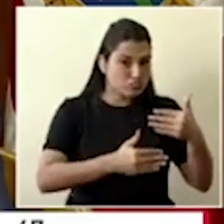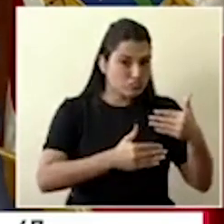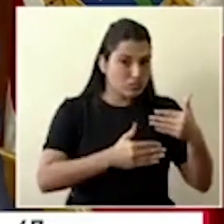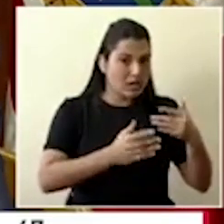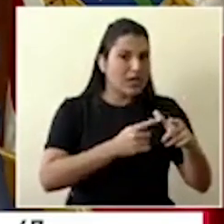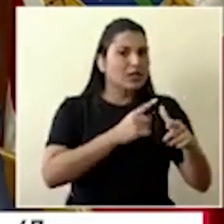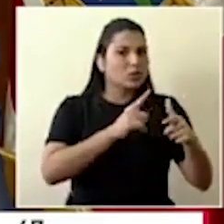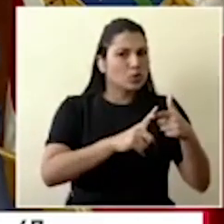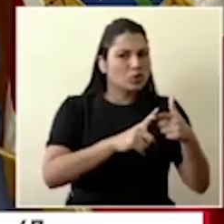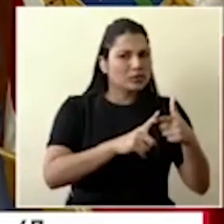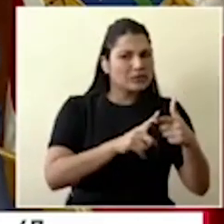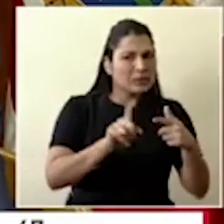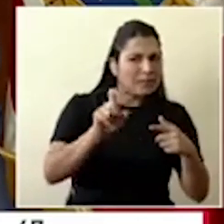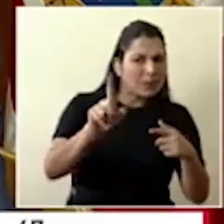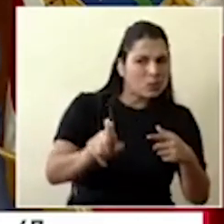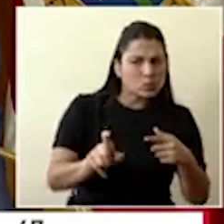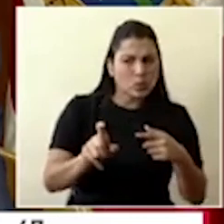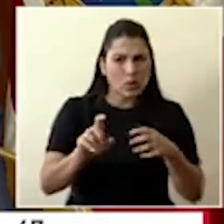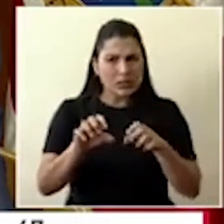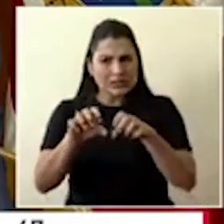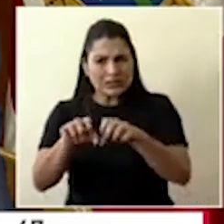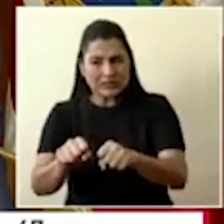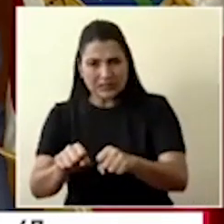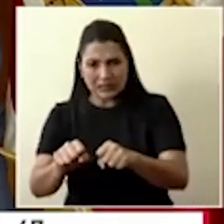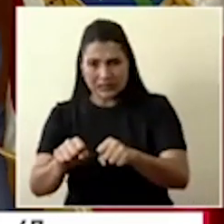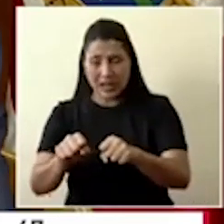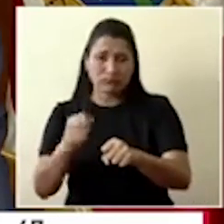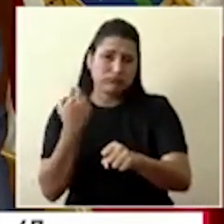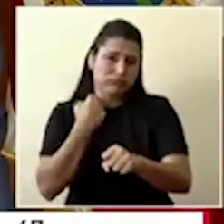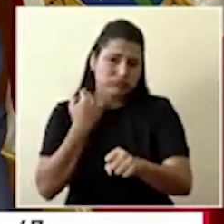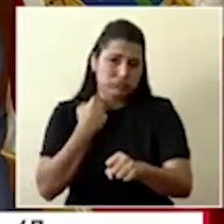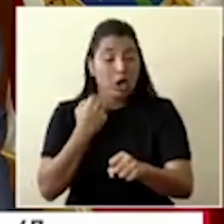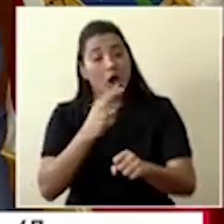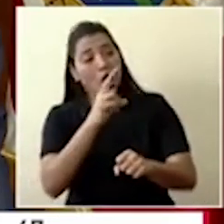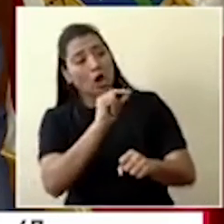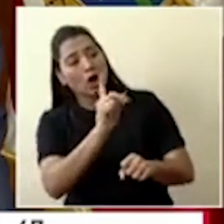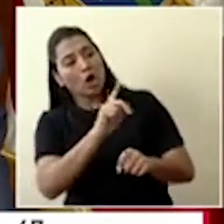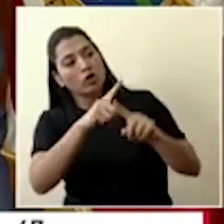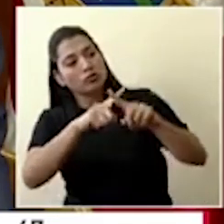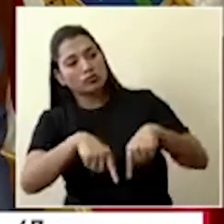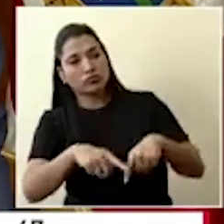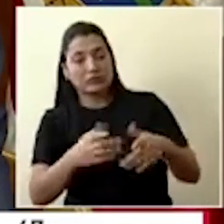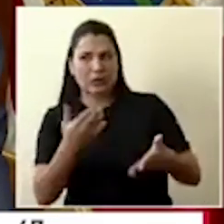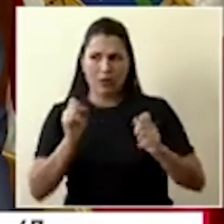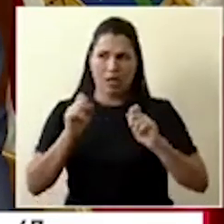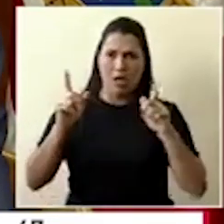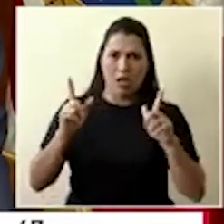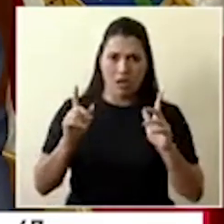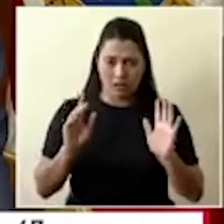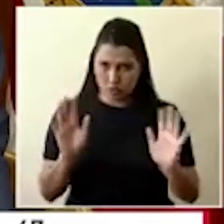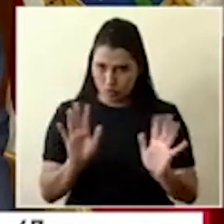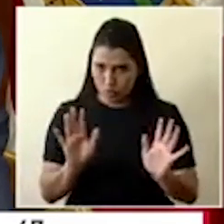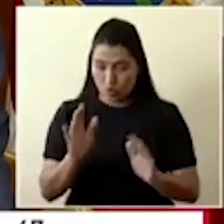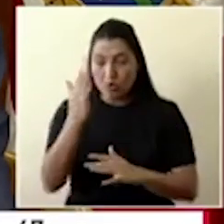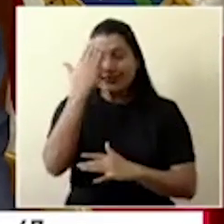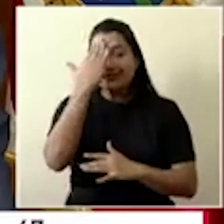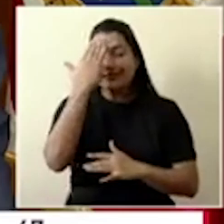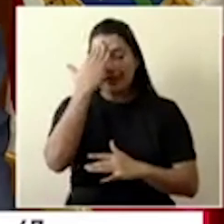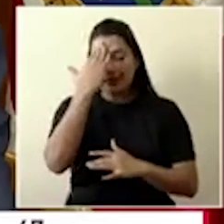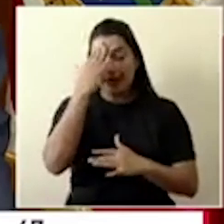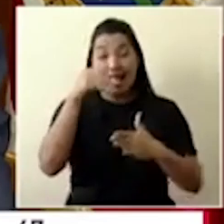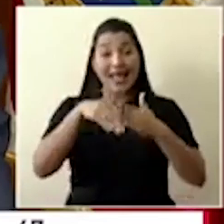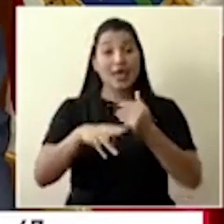Y nada más para que sepan, en el hospital de Heredia, para ortopedia solo